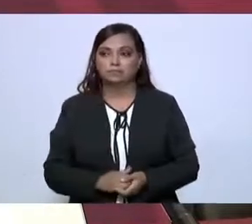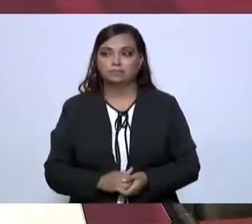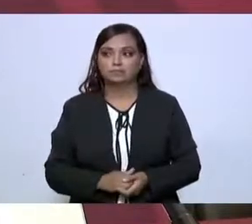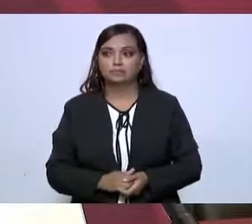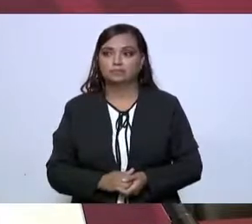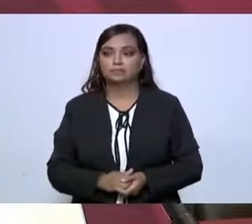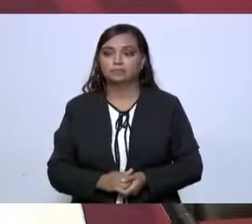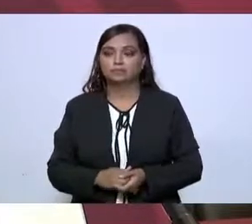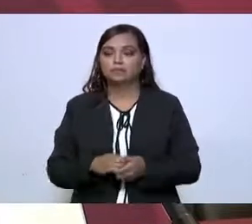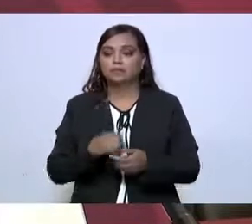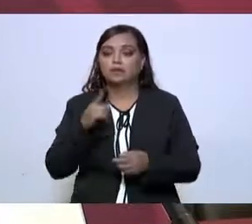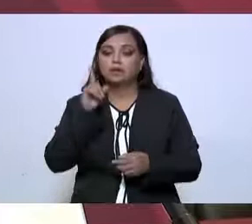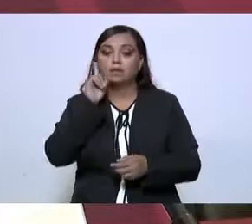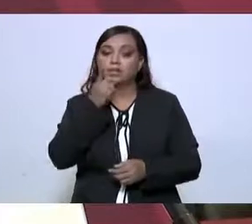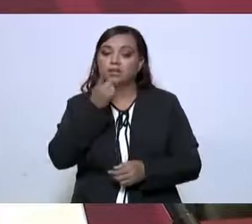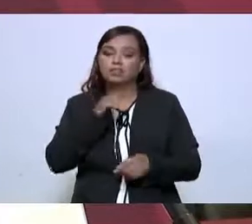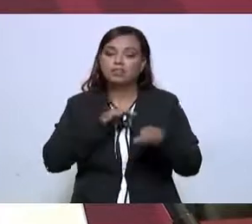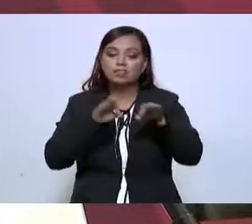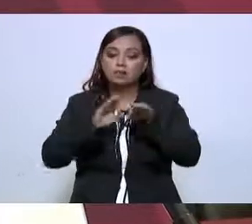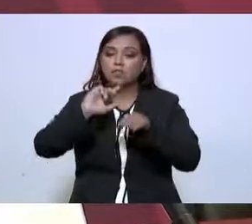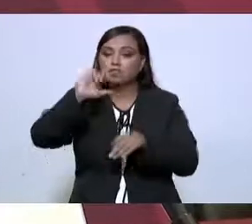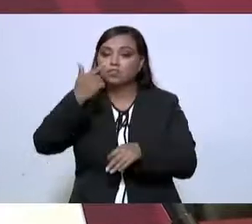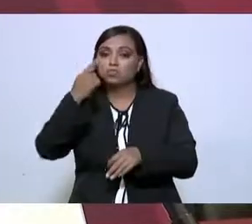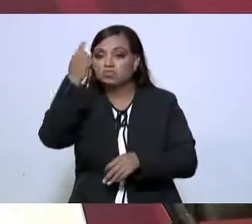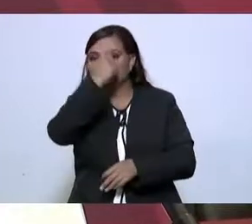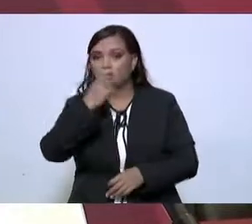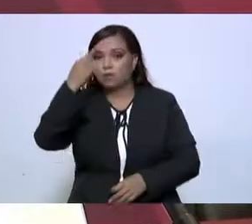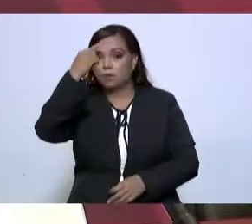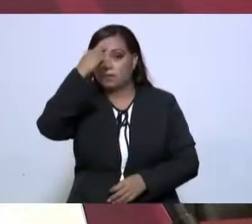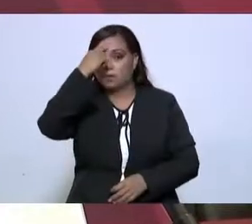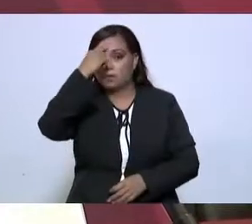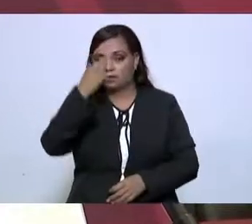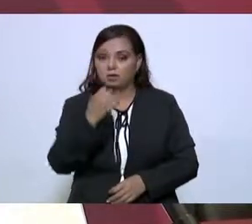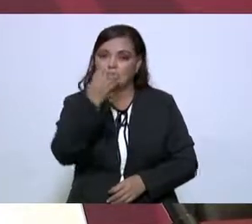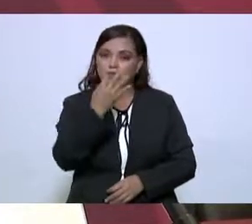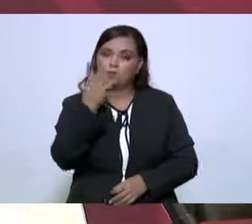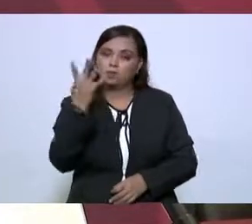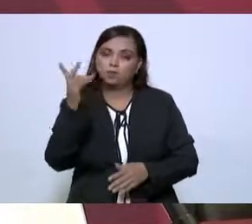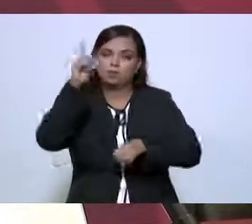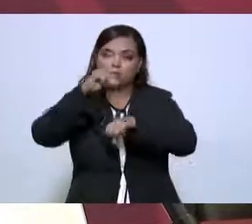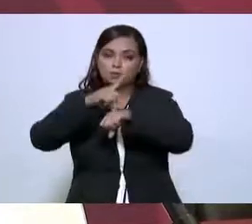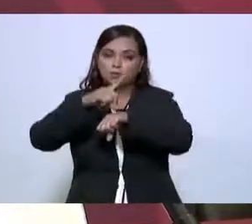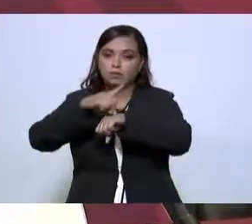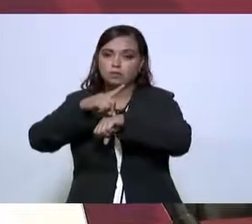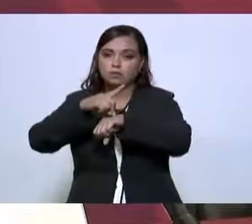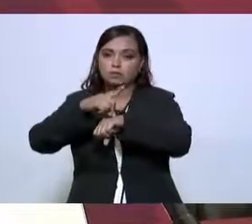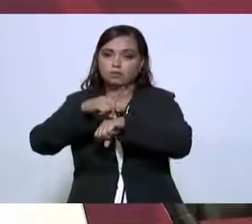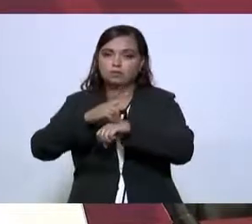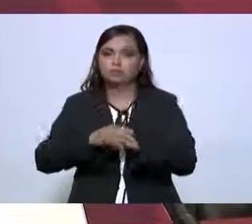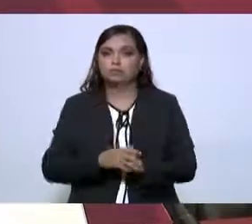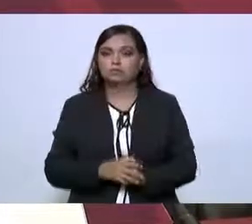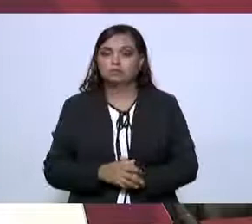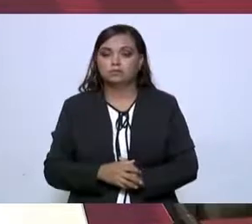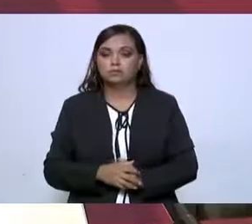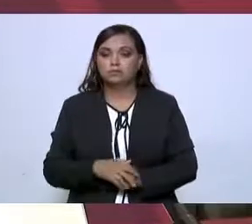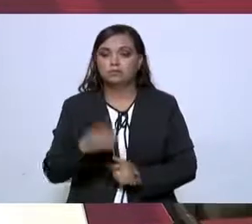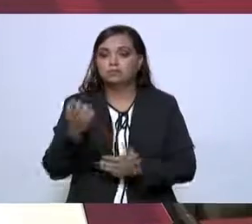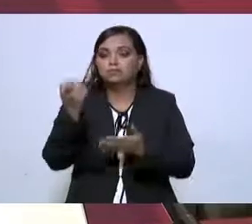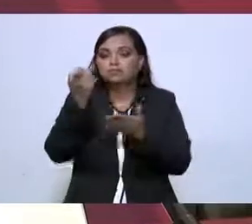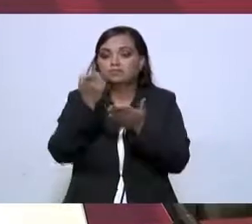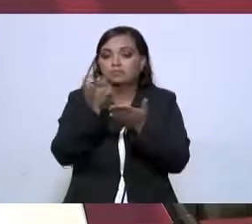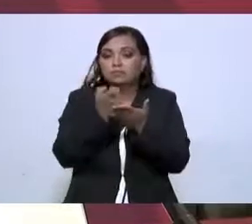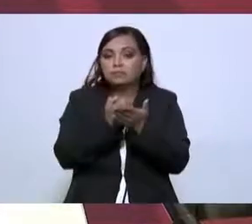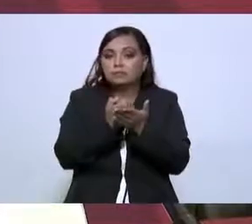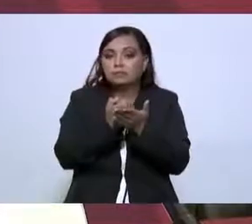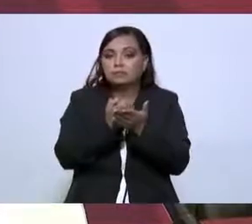trabajaban 12 horas, tres, cuatro días, y un salario